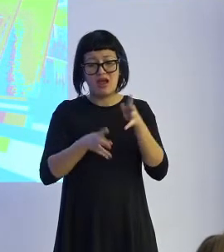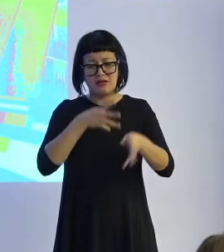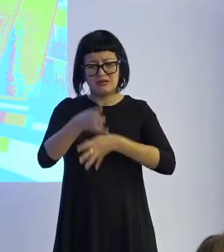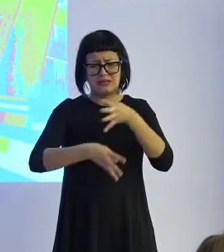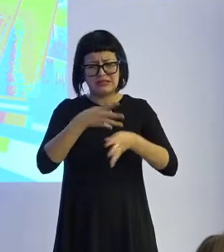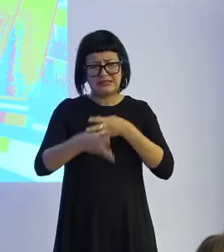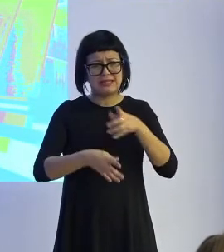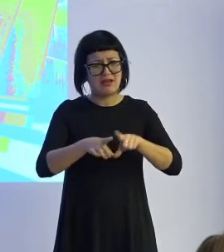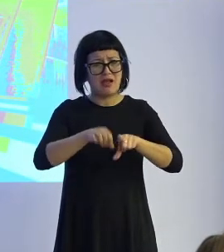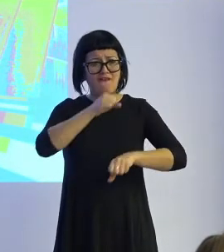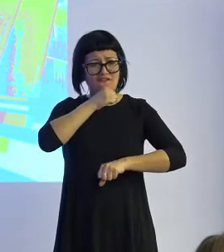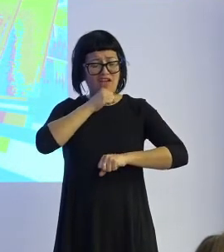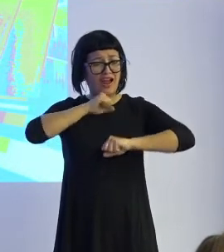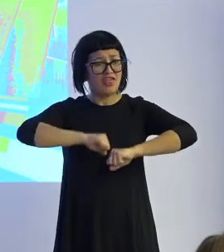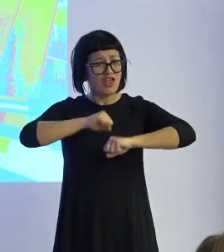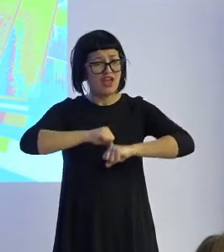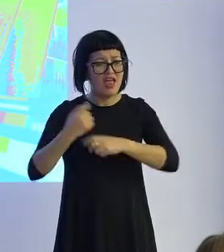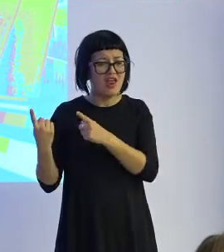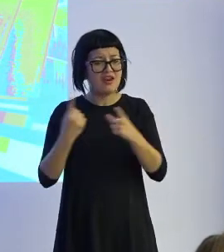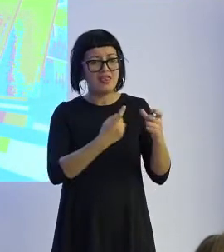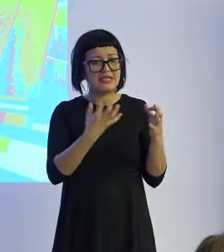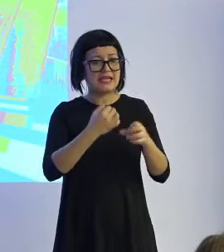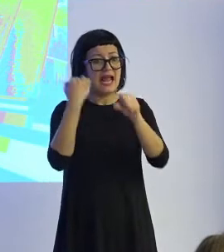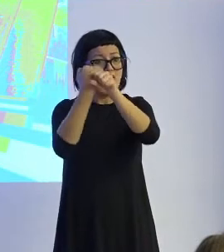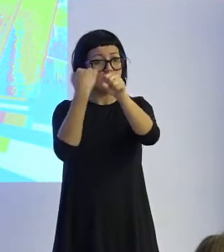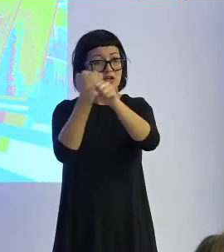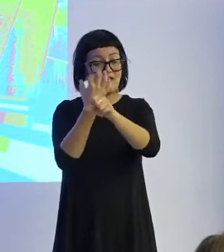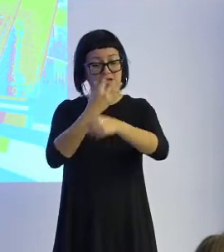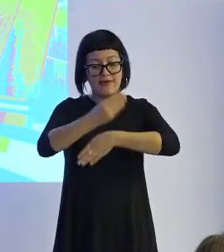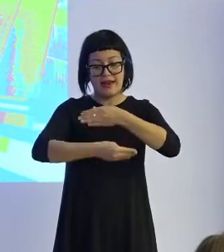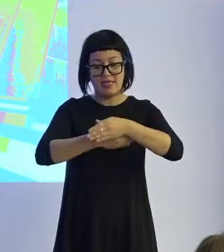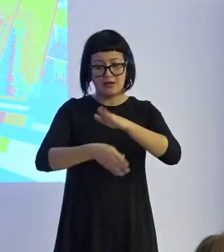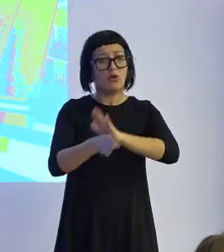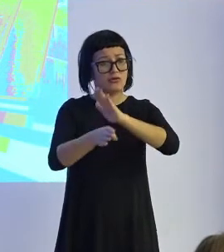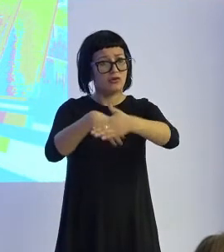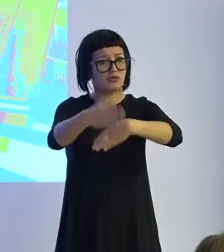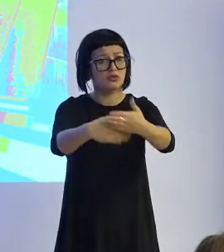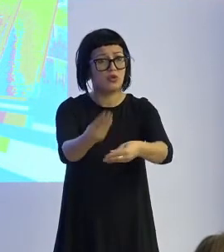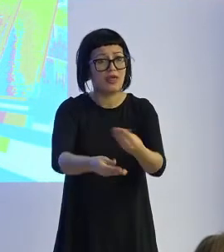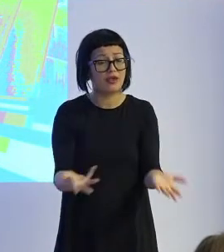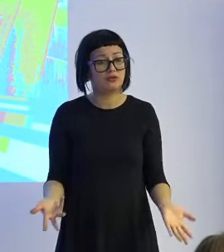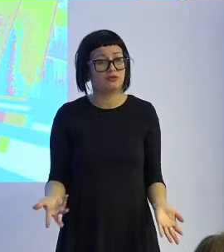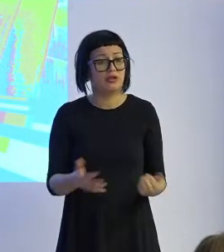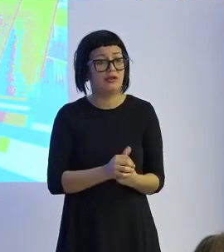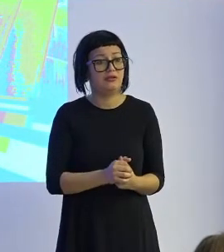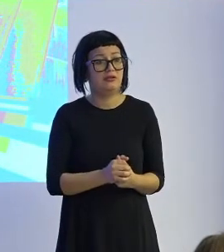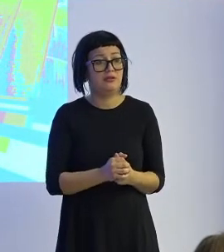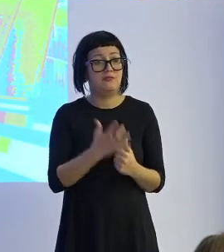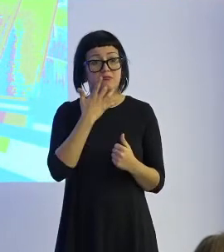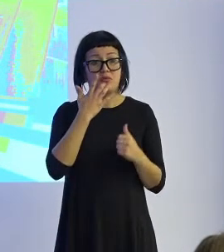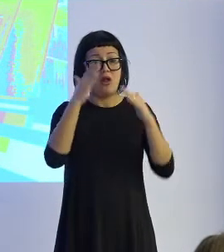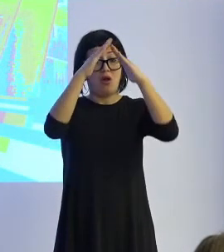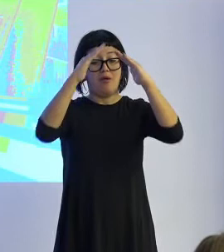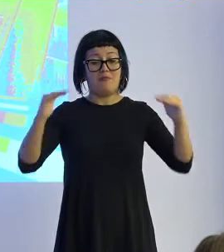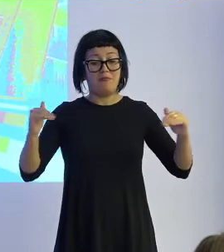sumamente envejecida necesita que los trabajos que hay que hacer se sigan haciendo la pirámide